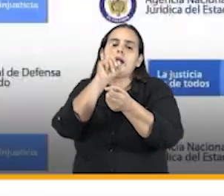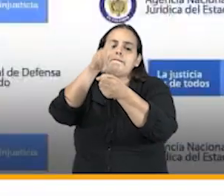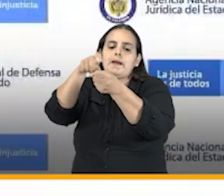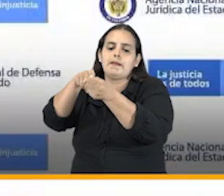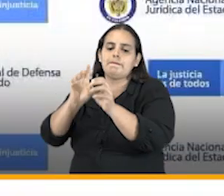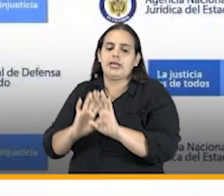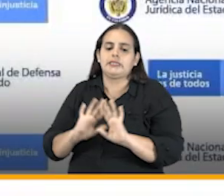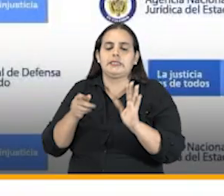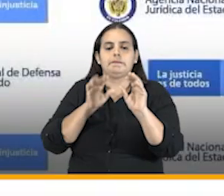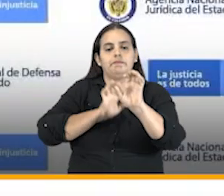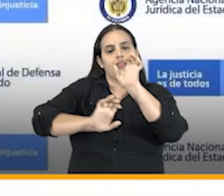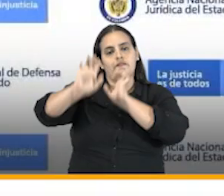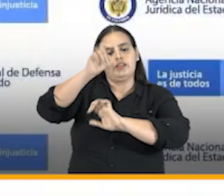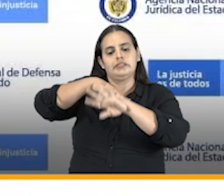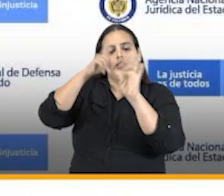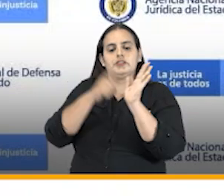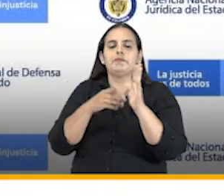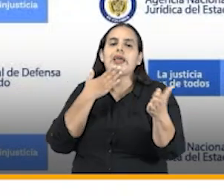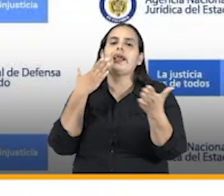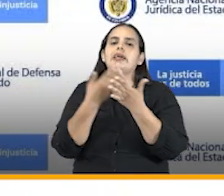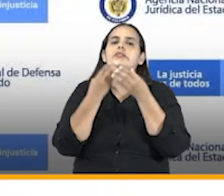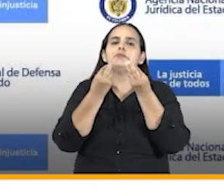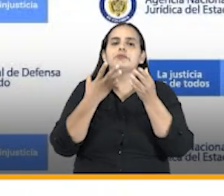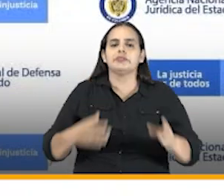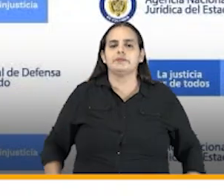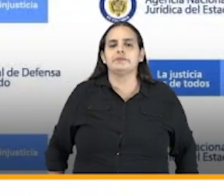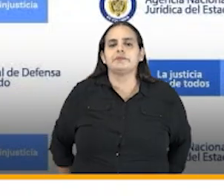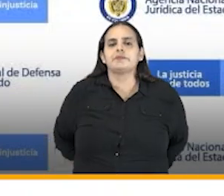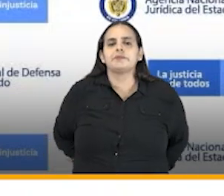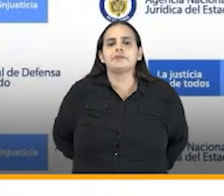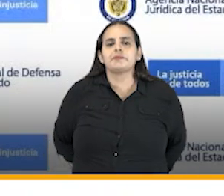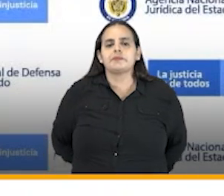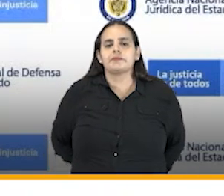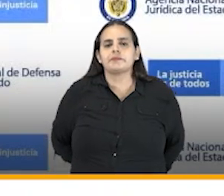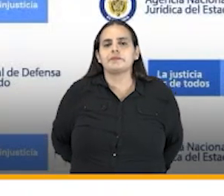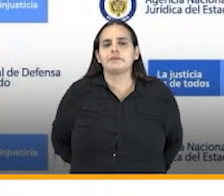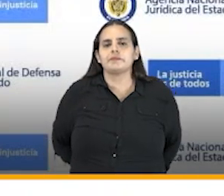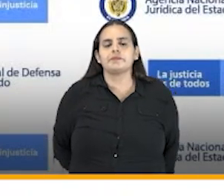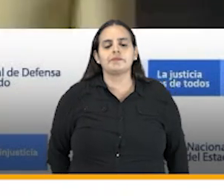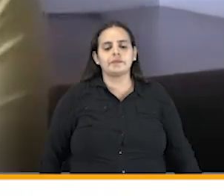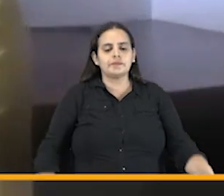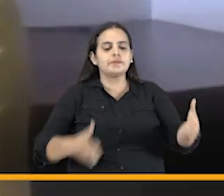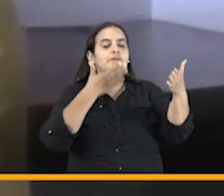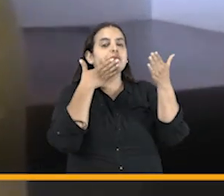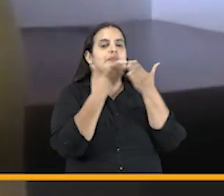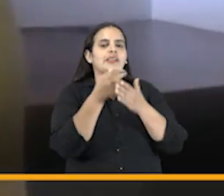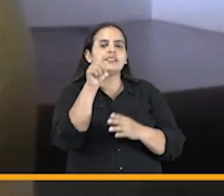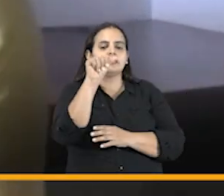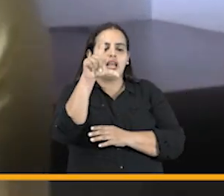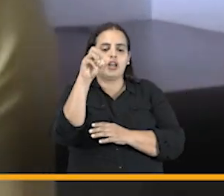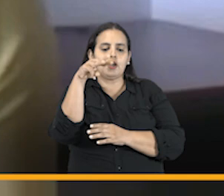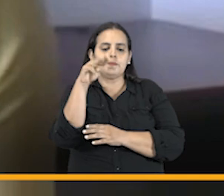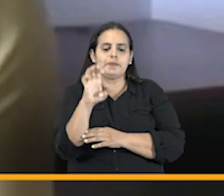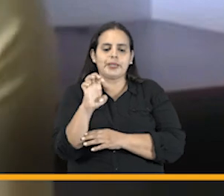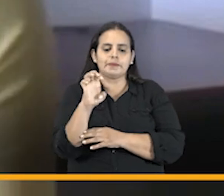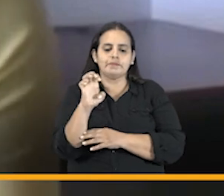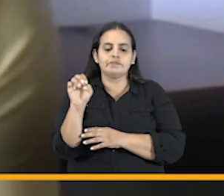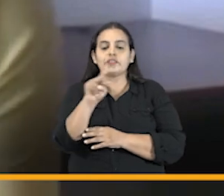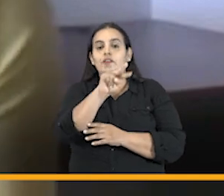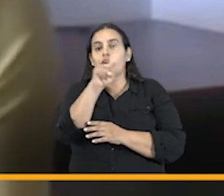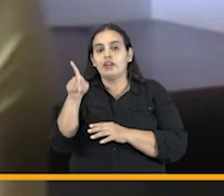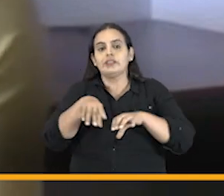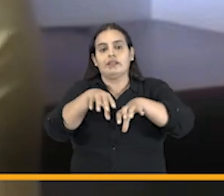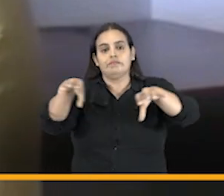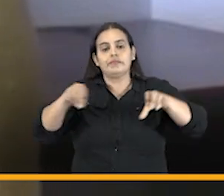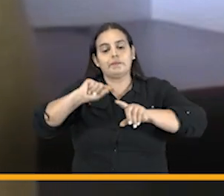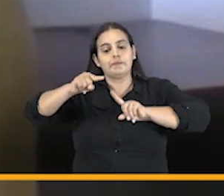la gestión de defensa de todas las entidades muchas gracias muchas gracias doctora Sanomén Aranjo otra de las